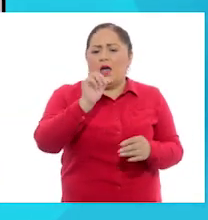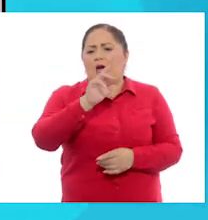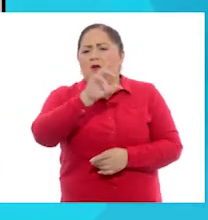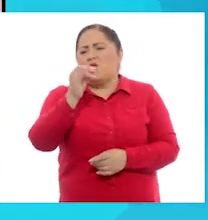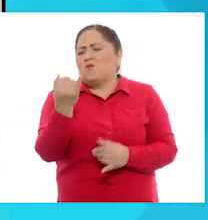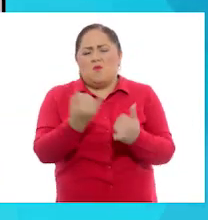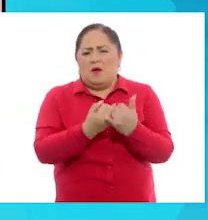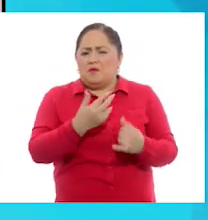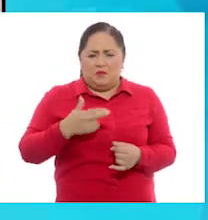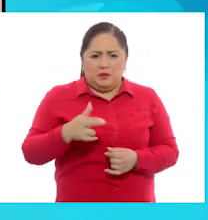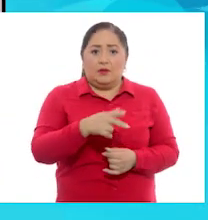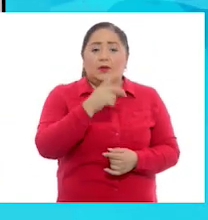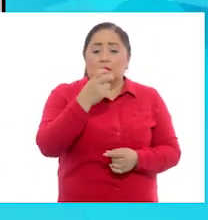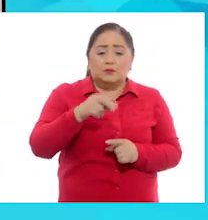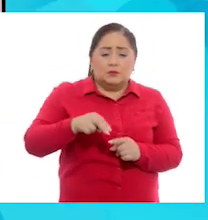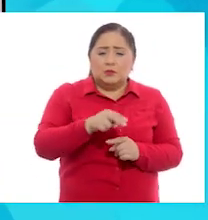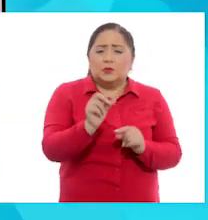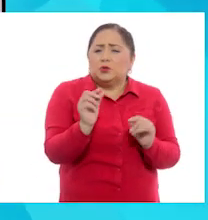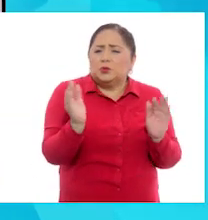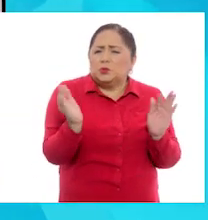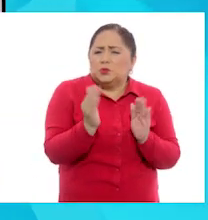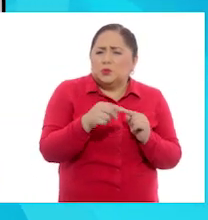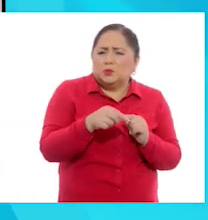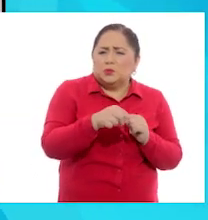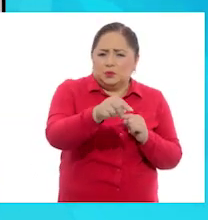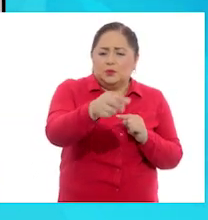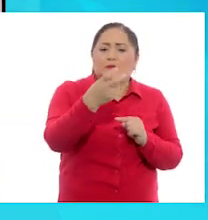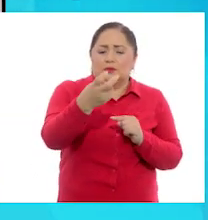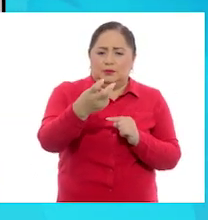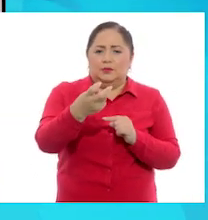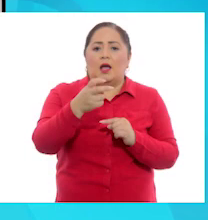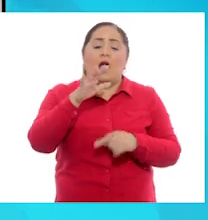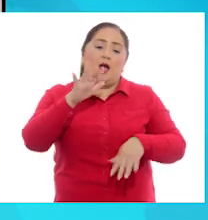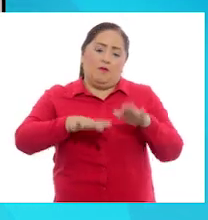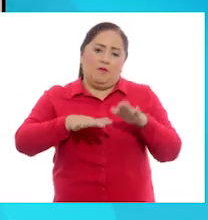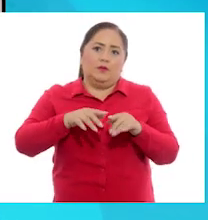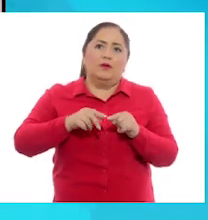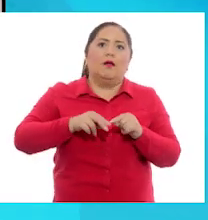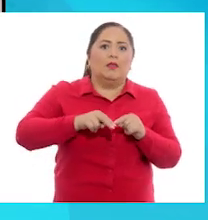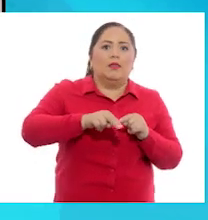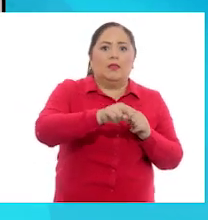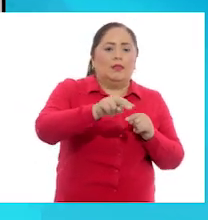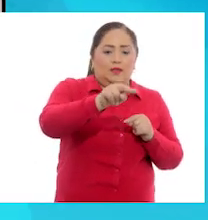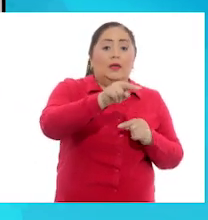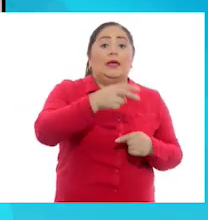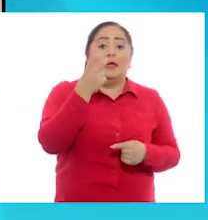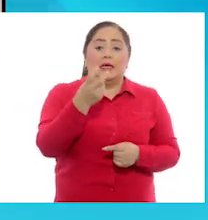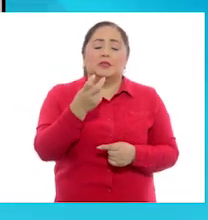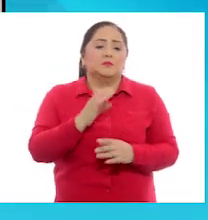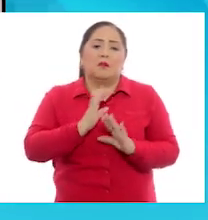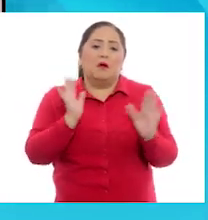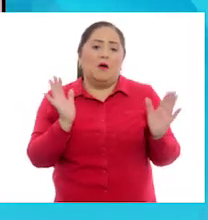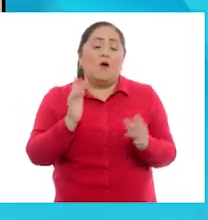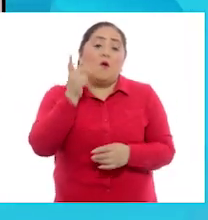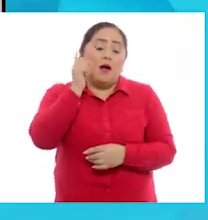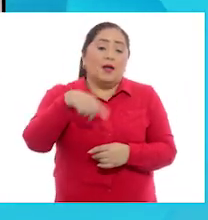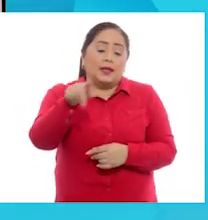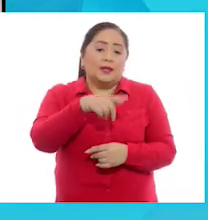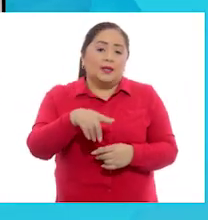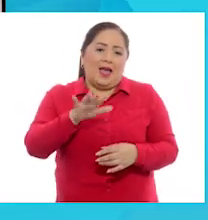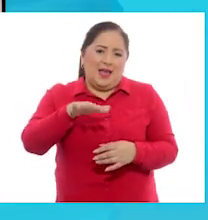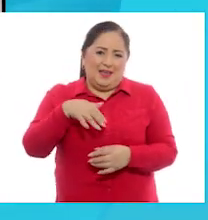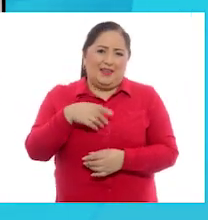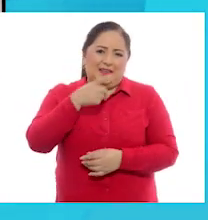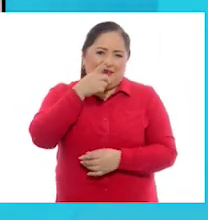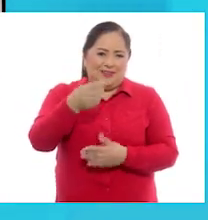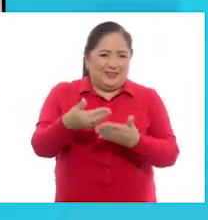decir. Es un camino corto, pero luego a veces largo. Y eso es todo. Espero que, como